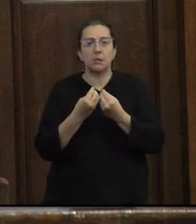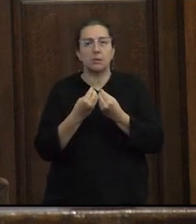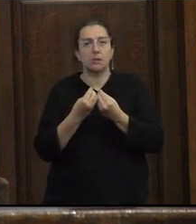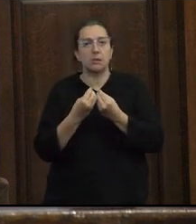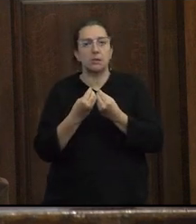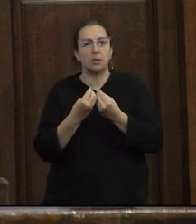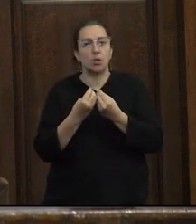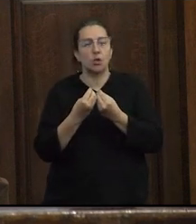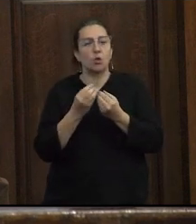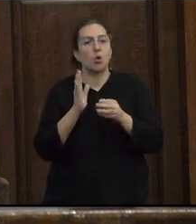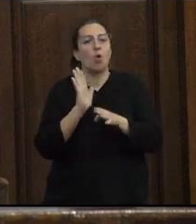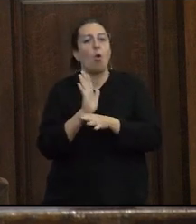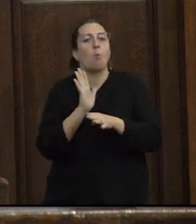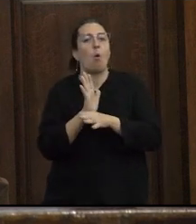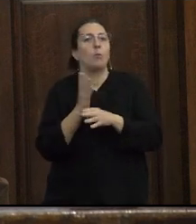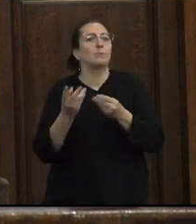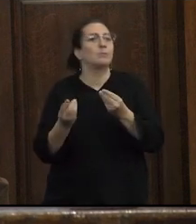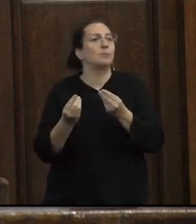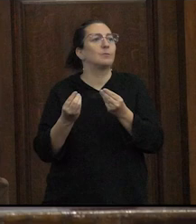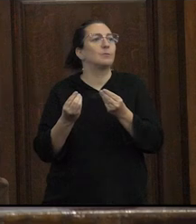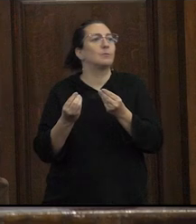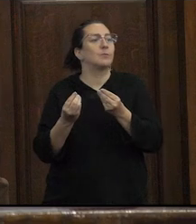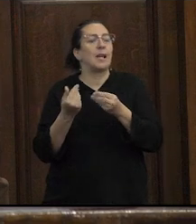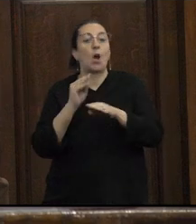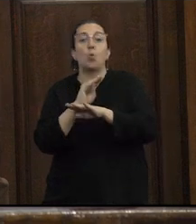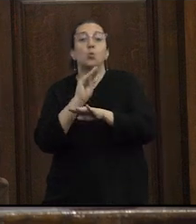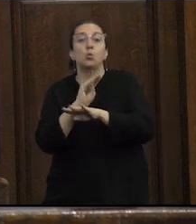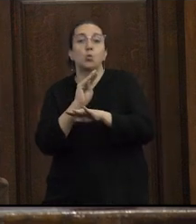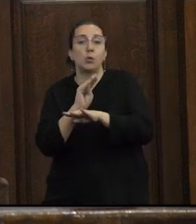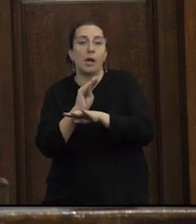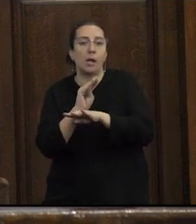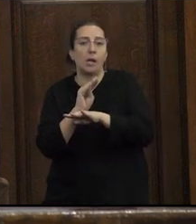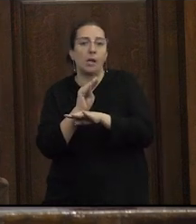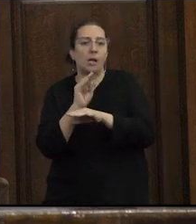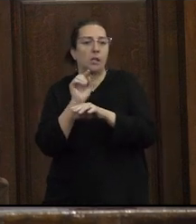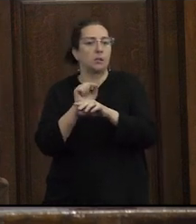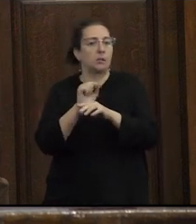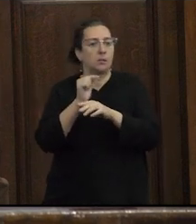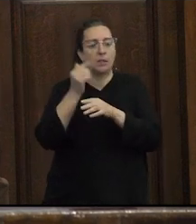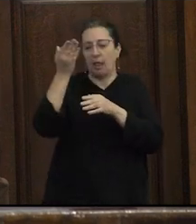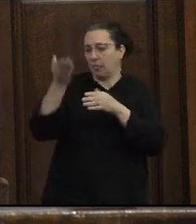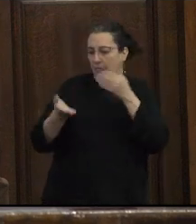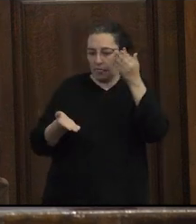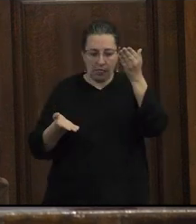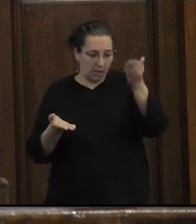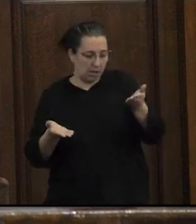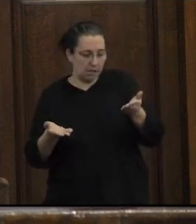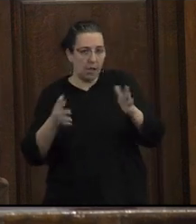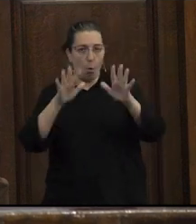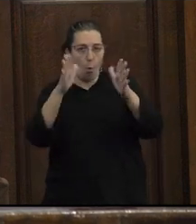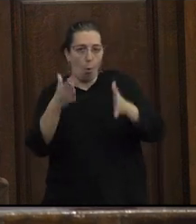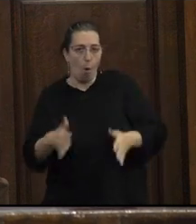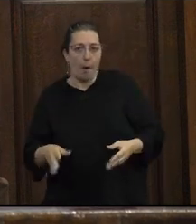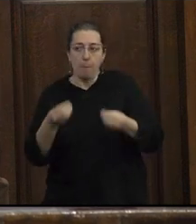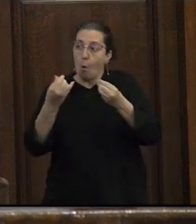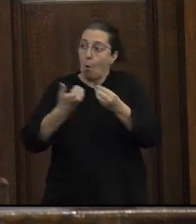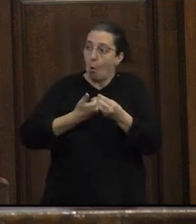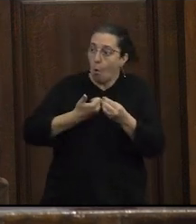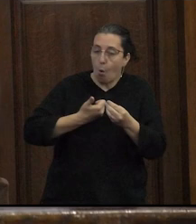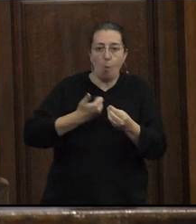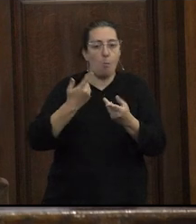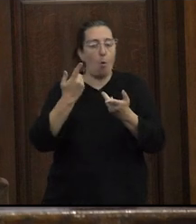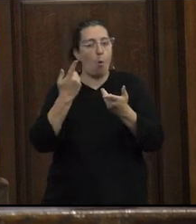de cómo disputan en el terreno de la cultura con sus estéticas con sus estilos corporales con sus